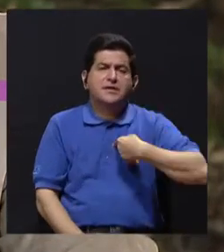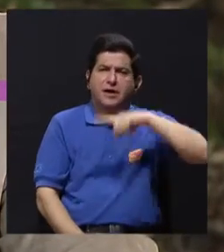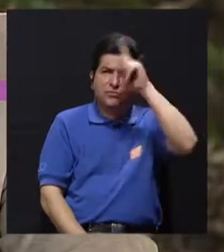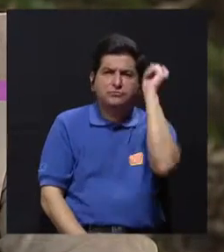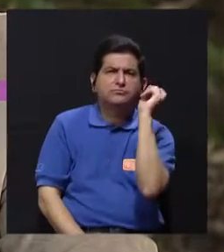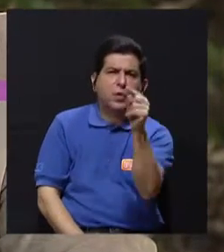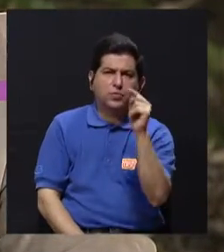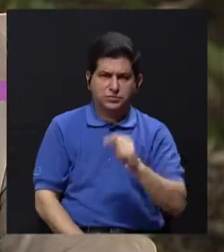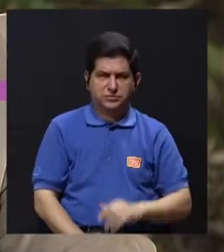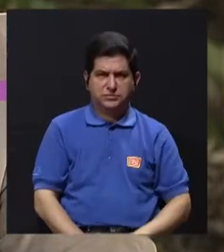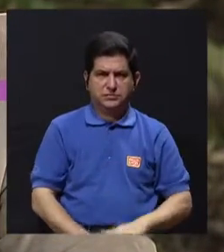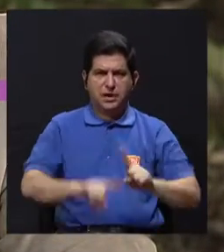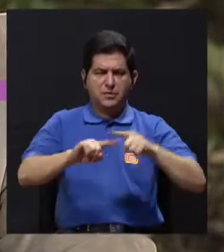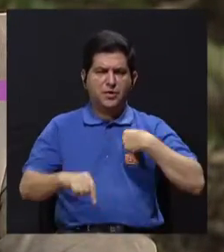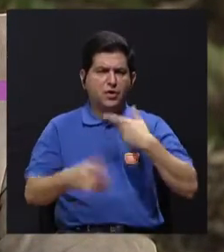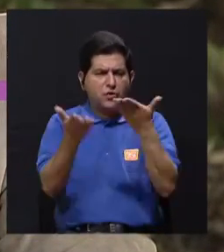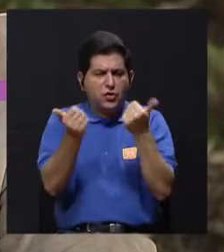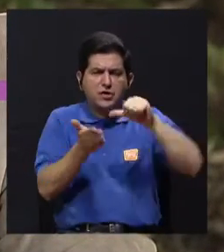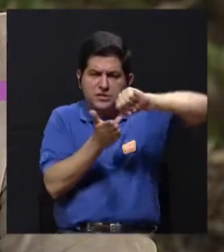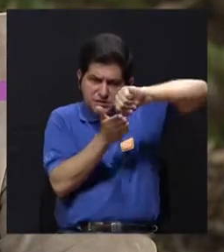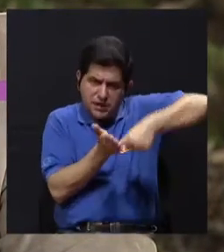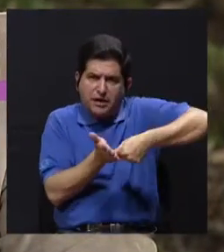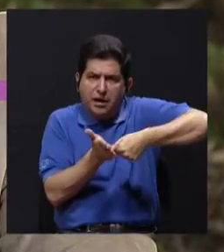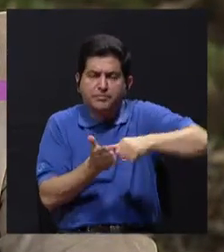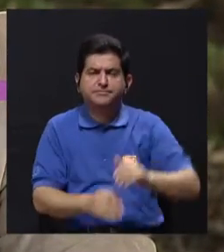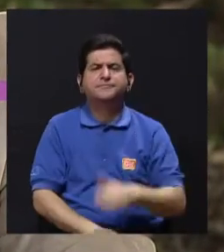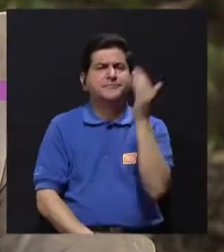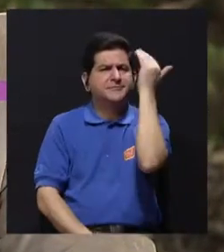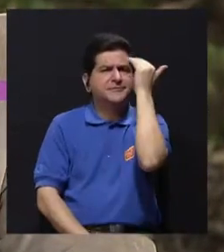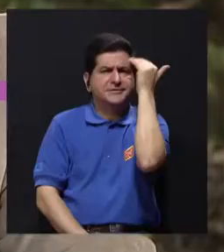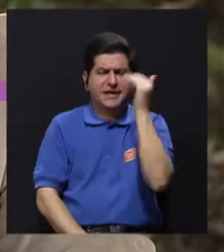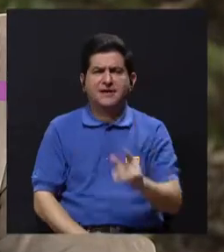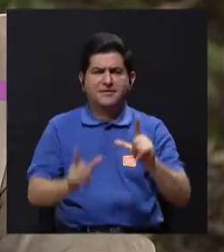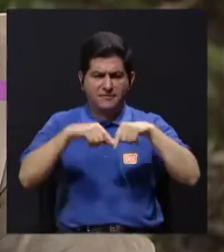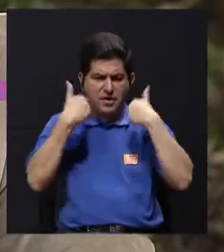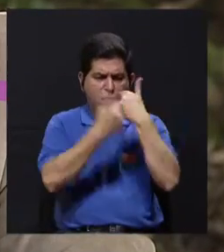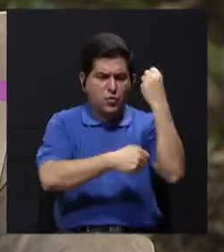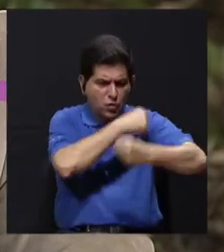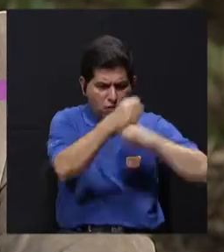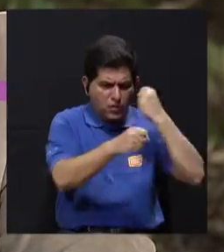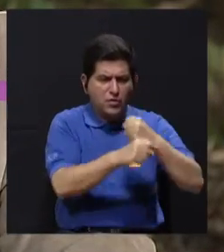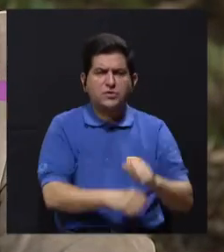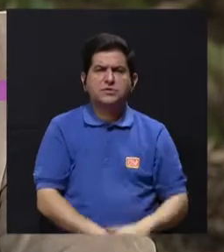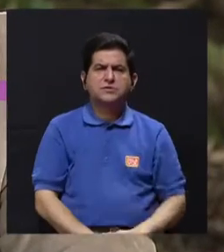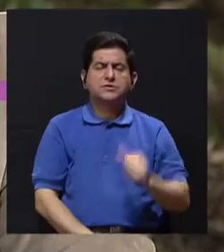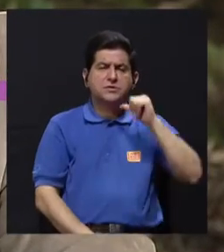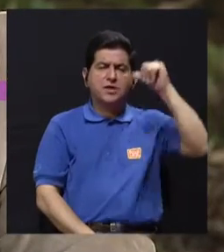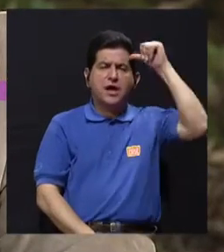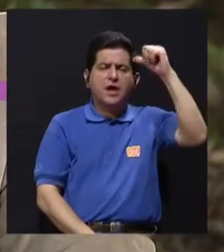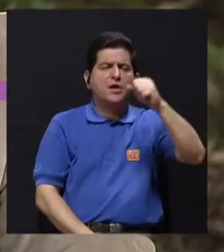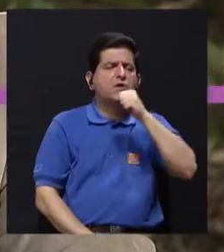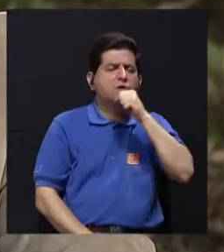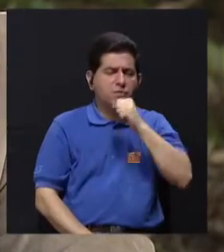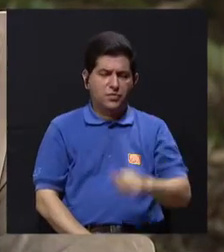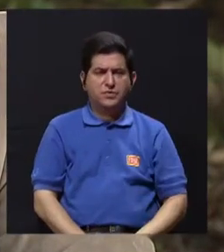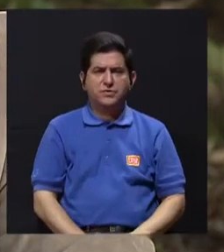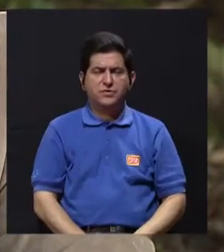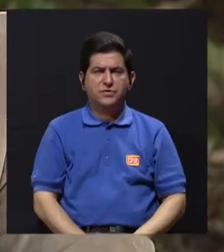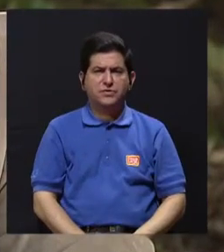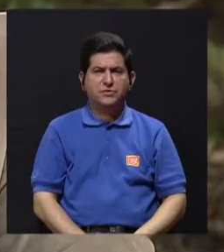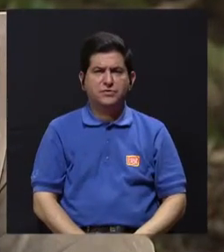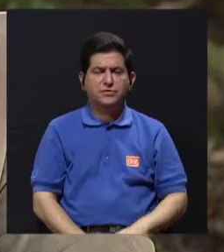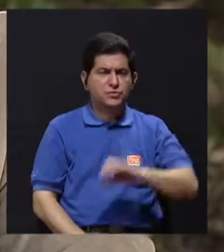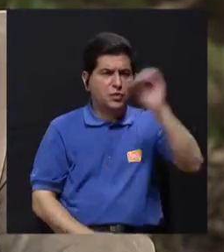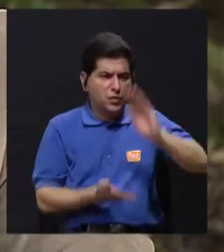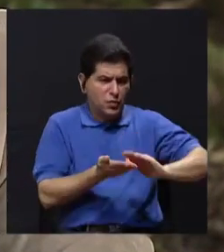mucho en la línea de que yo iba a preguntarle. Pero sí me gustaría enfatizar. es que bueno, sabemos que por el grupo otario los adultos